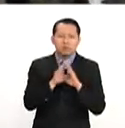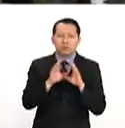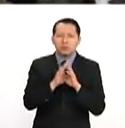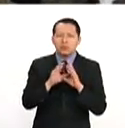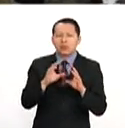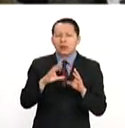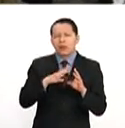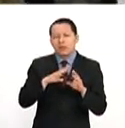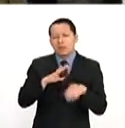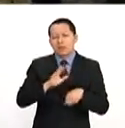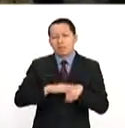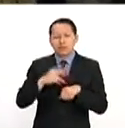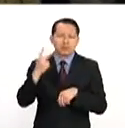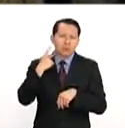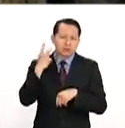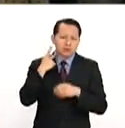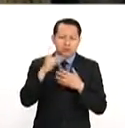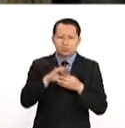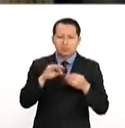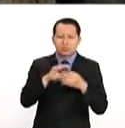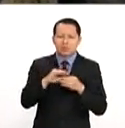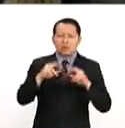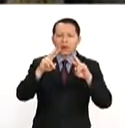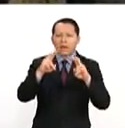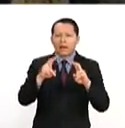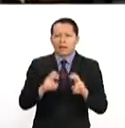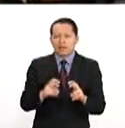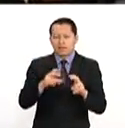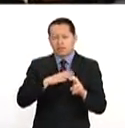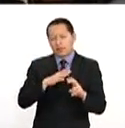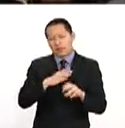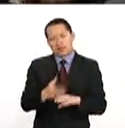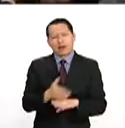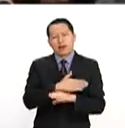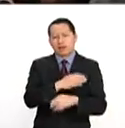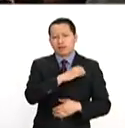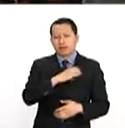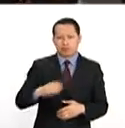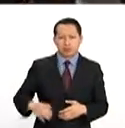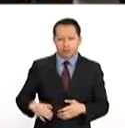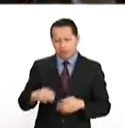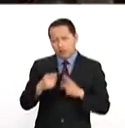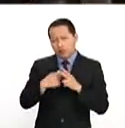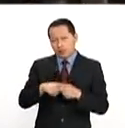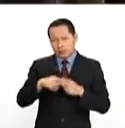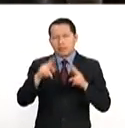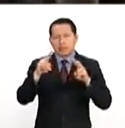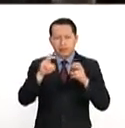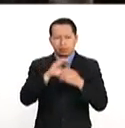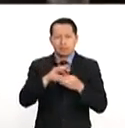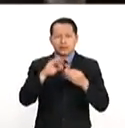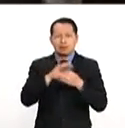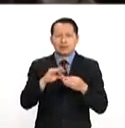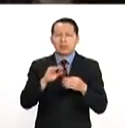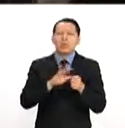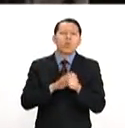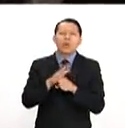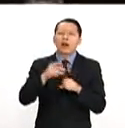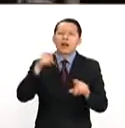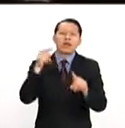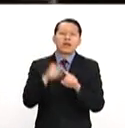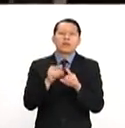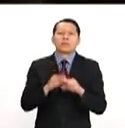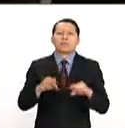con un tono más político, habló sobre los temas que han sido su bandera desde la campaña presidencial. Uno de ellos, el principal,